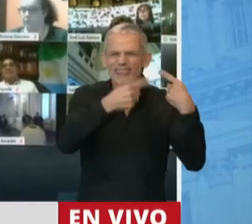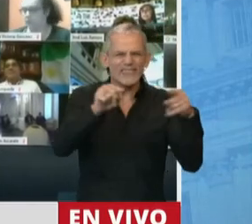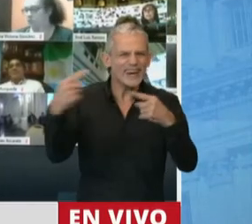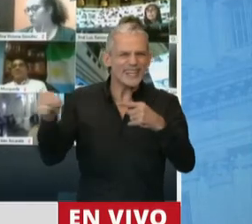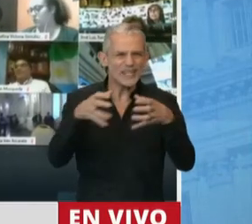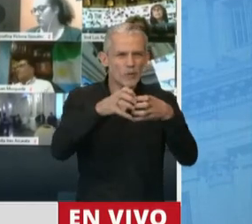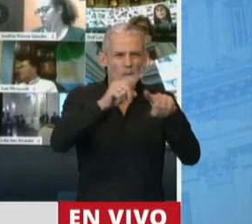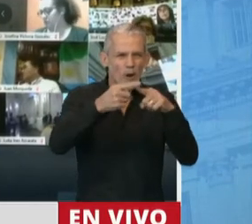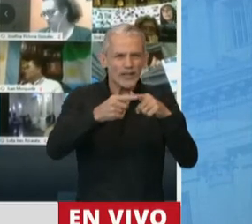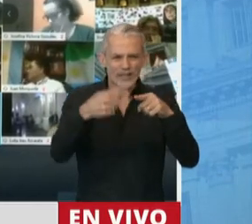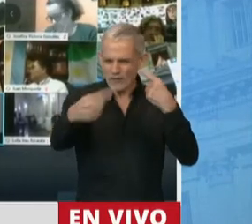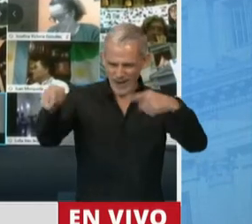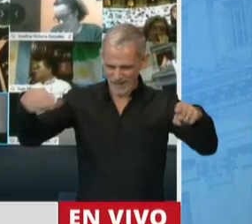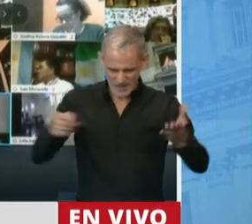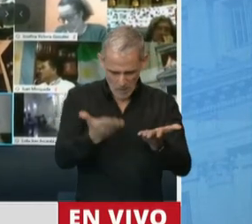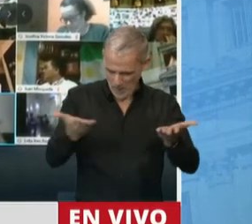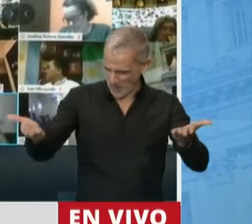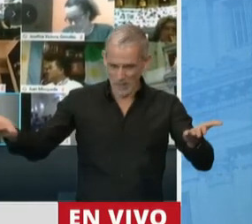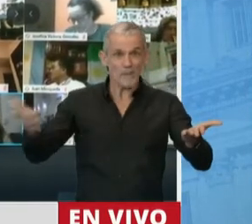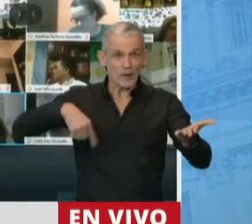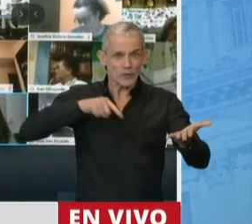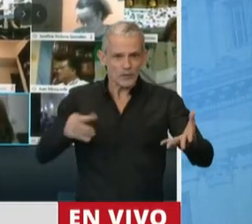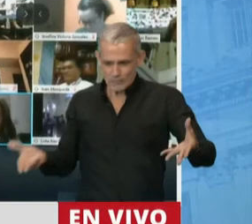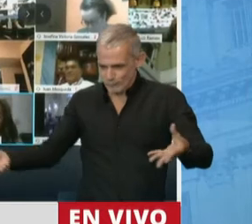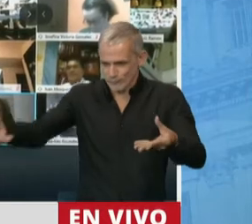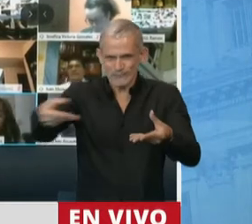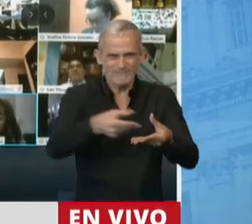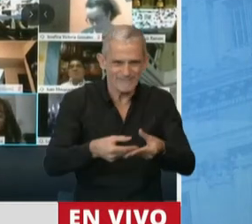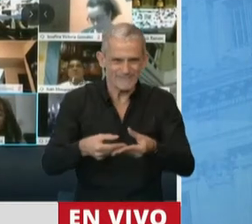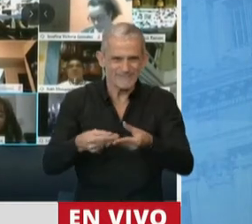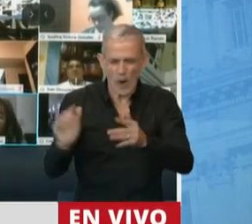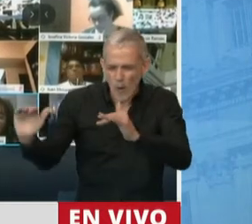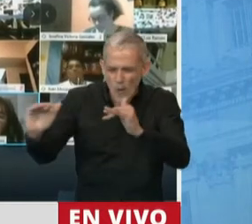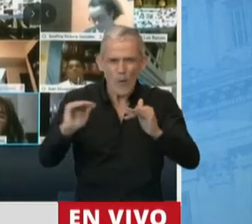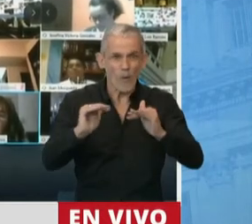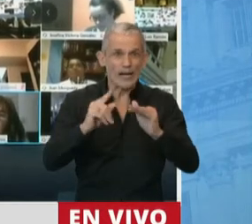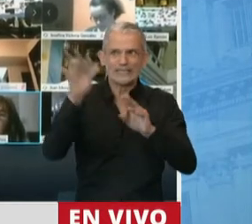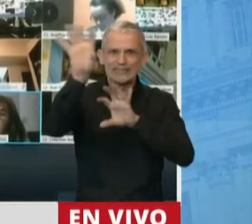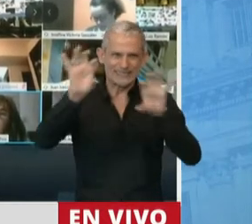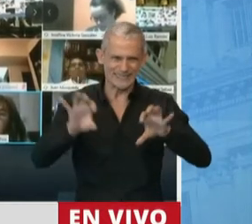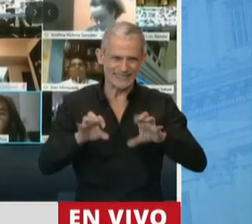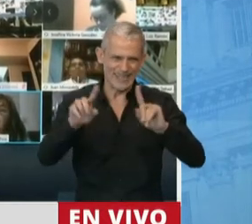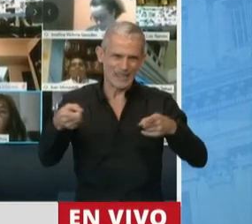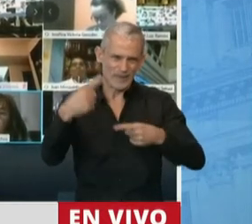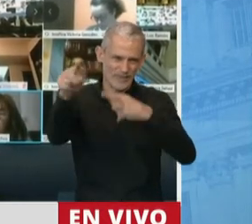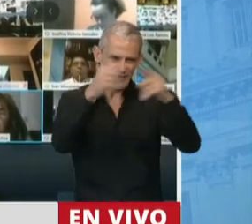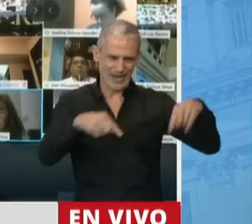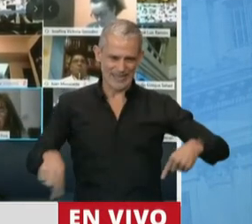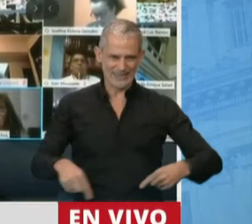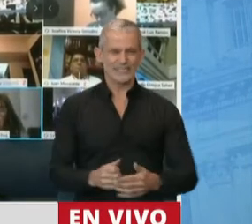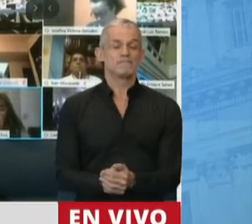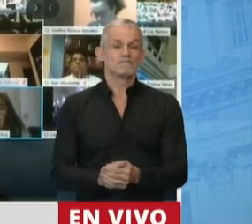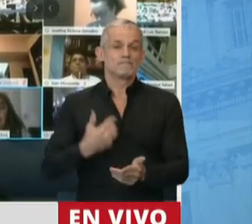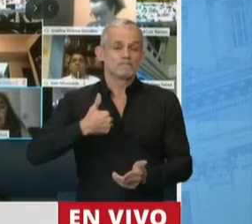espacios políticos y también de distintas procedencias sectoriales. Y